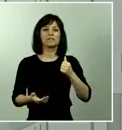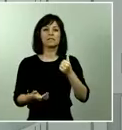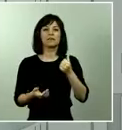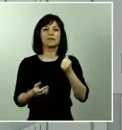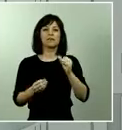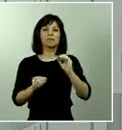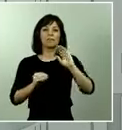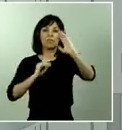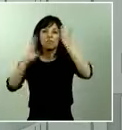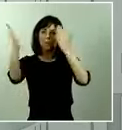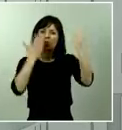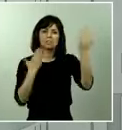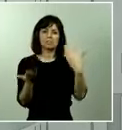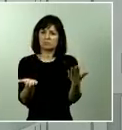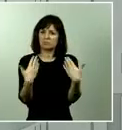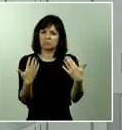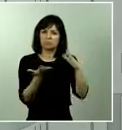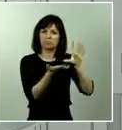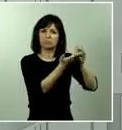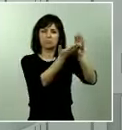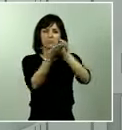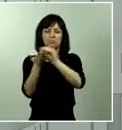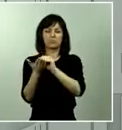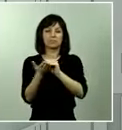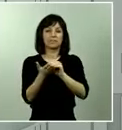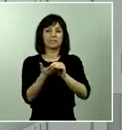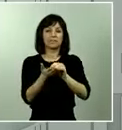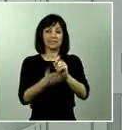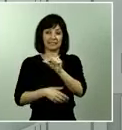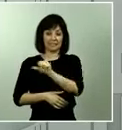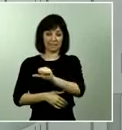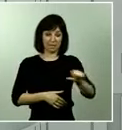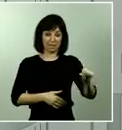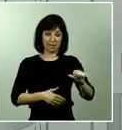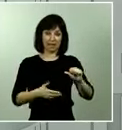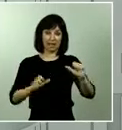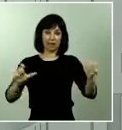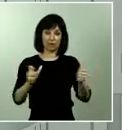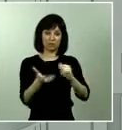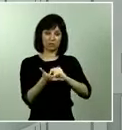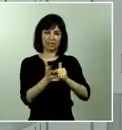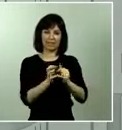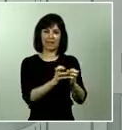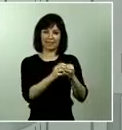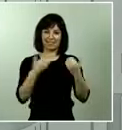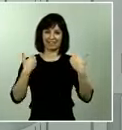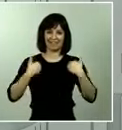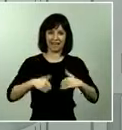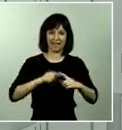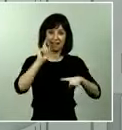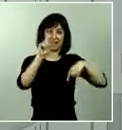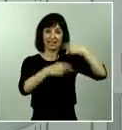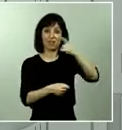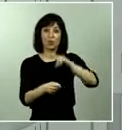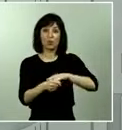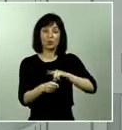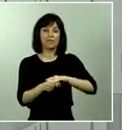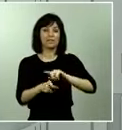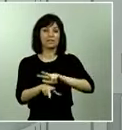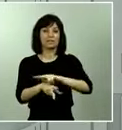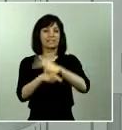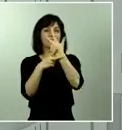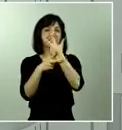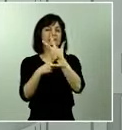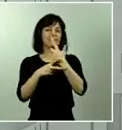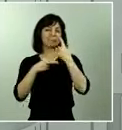este sentido. Ya ha habido una reunión técnica esta semana que finalizamos y el lunes, en el marco de la videoconferencia que celebra habitualmente